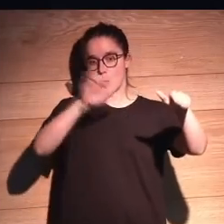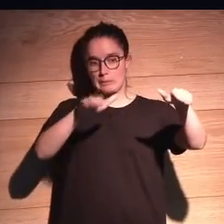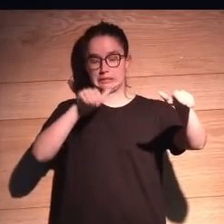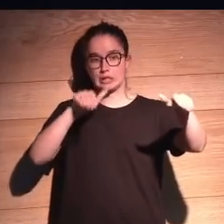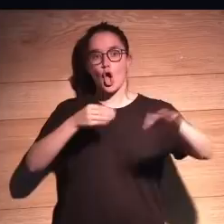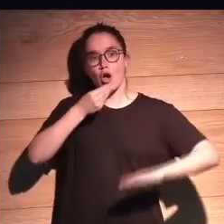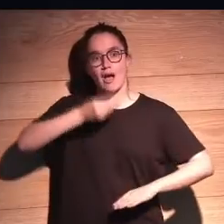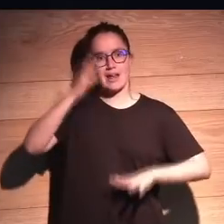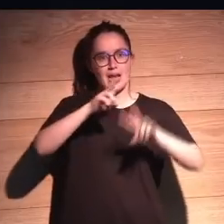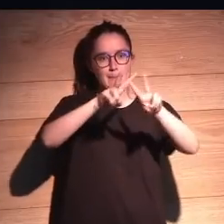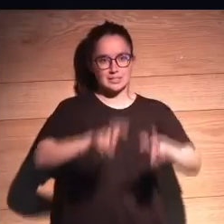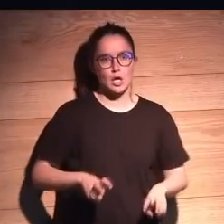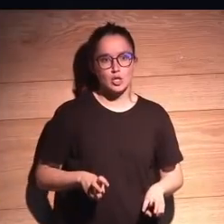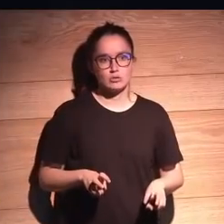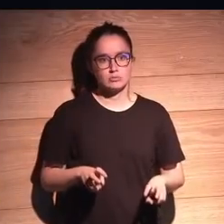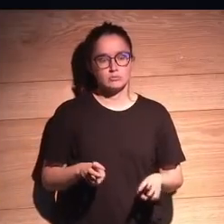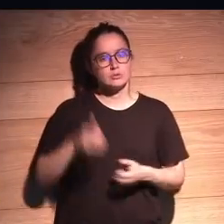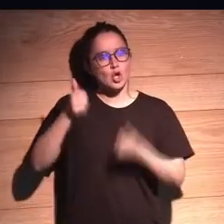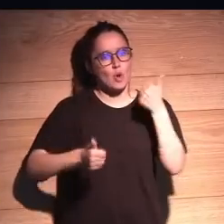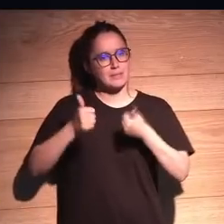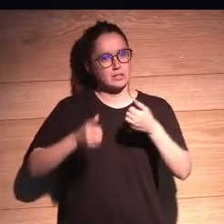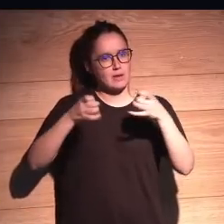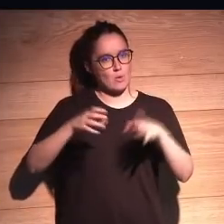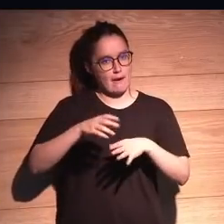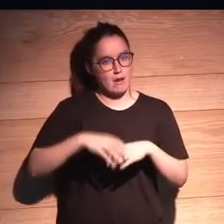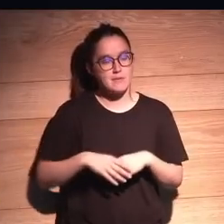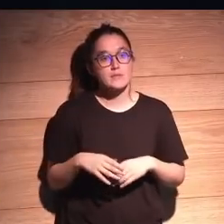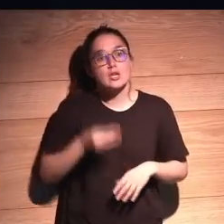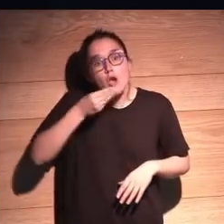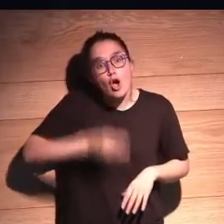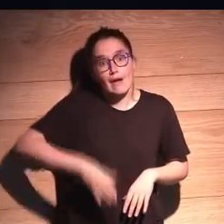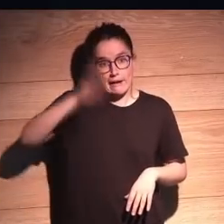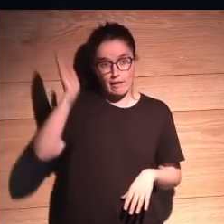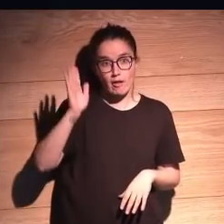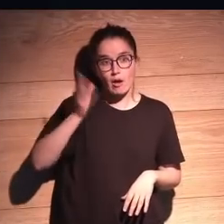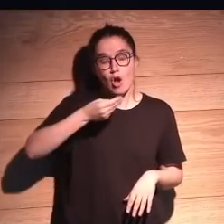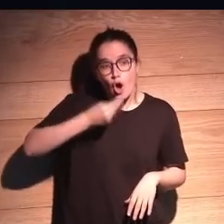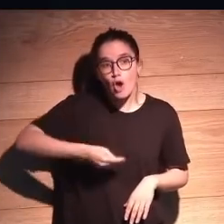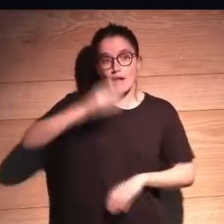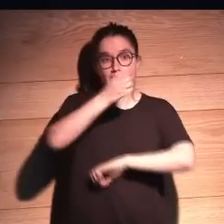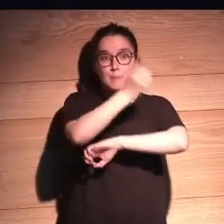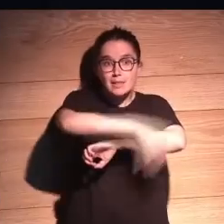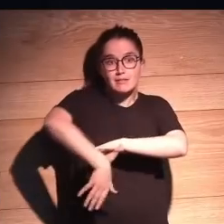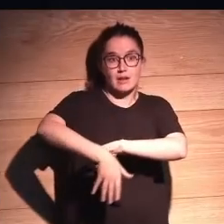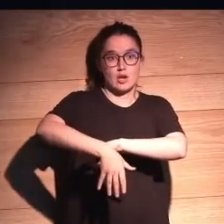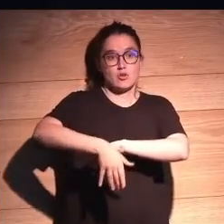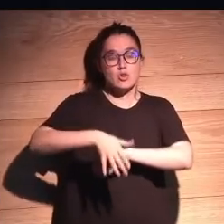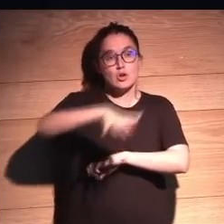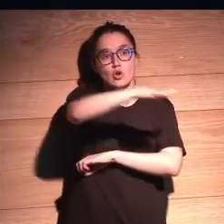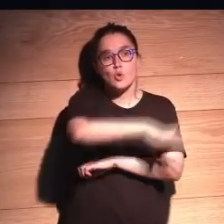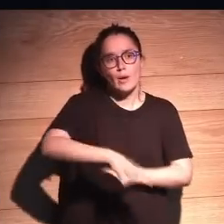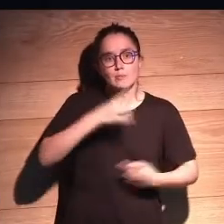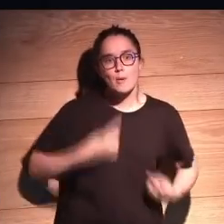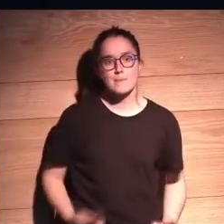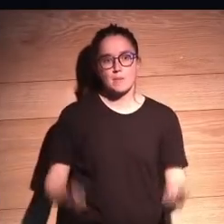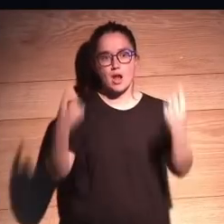Ojalá la investigación sea tan competitiva como cualquier otra. Y ojalá el Mediterráneo sea el lugar donde